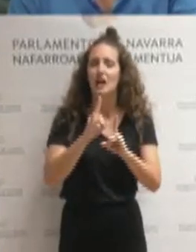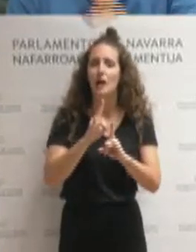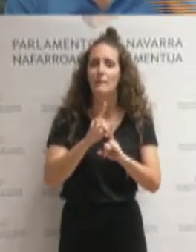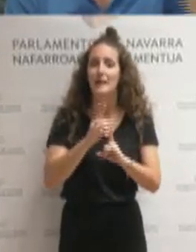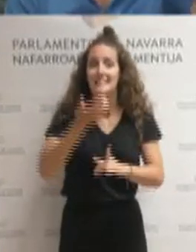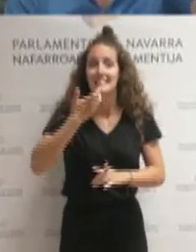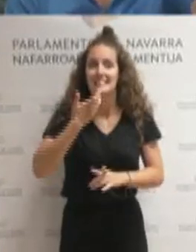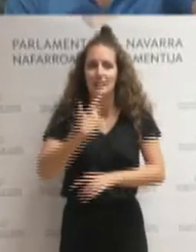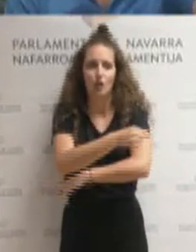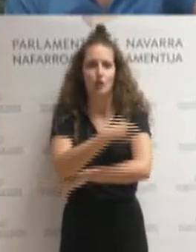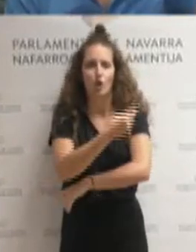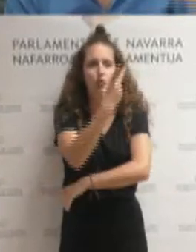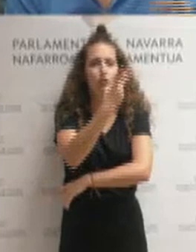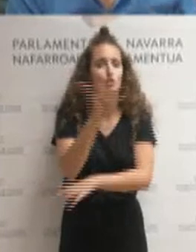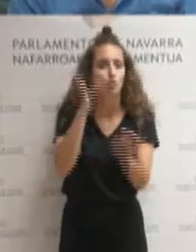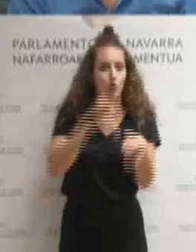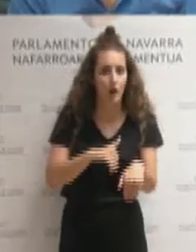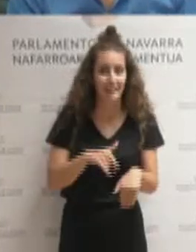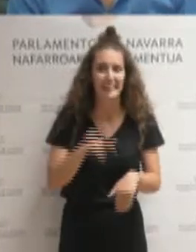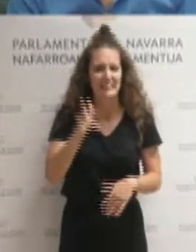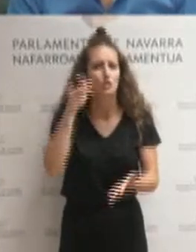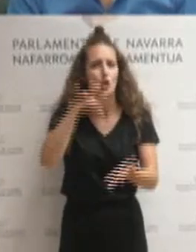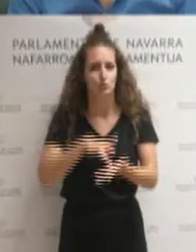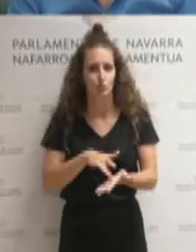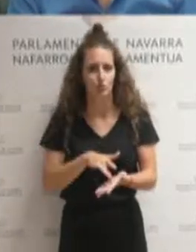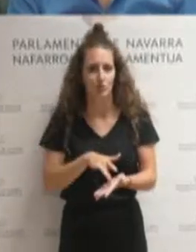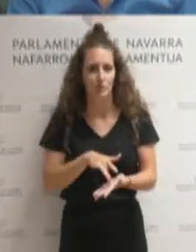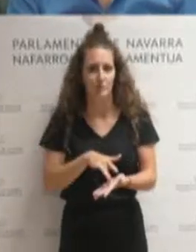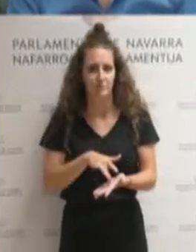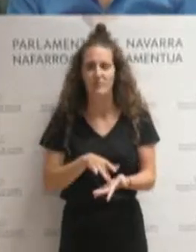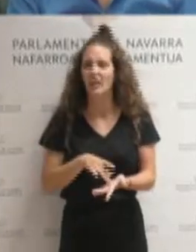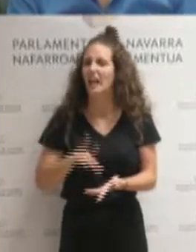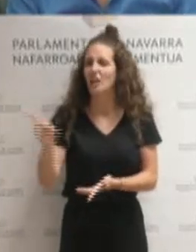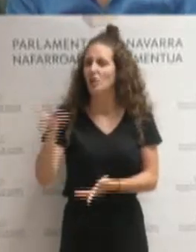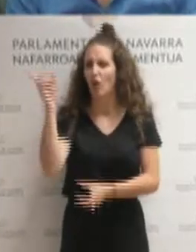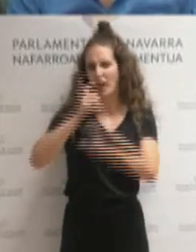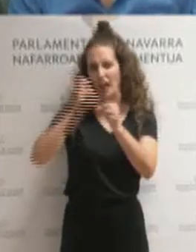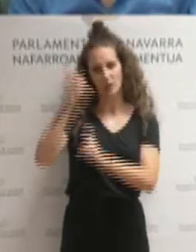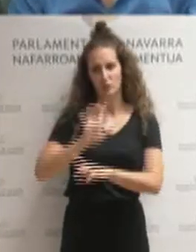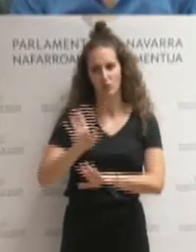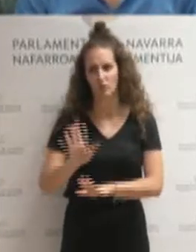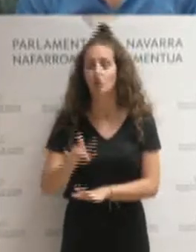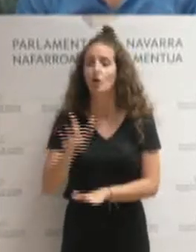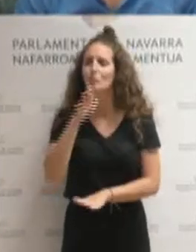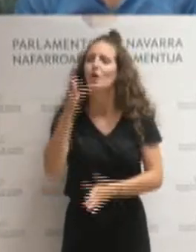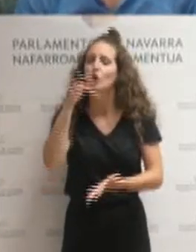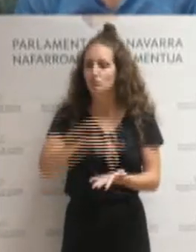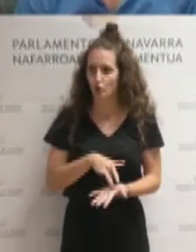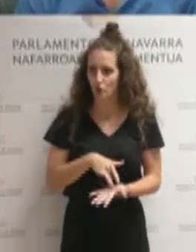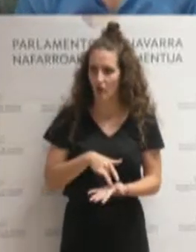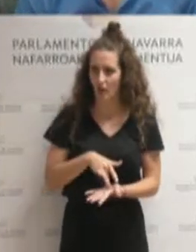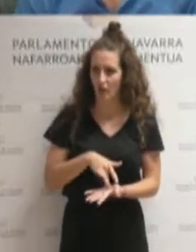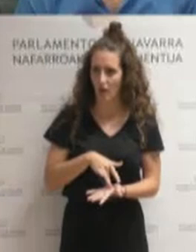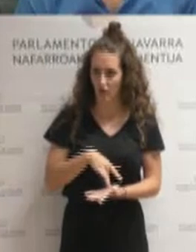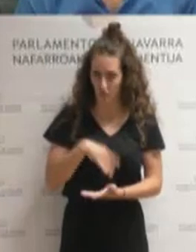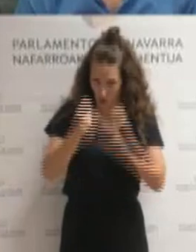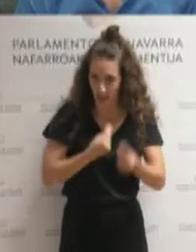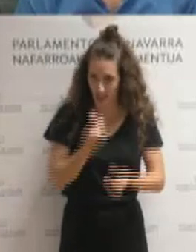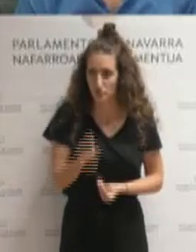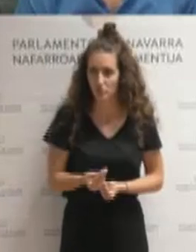vacunación. Y eso ha ocurrido, eso ha ocurrido. No me ponga esa expresión, porque eso ha ocurrido, eso ha ocurrido.